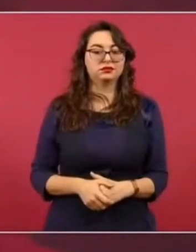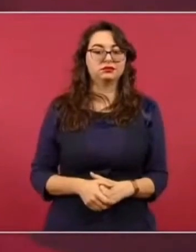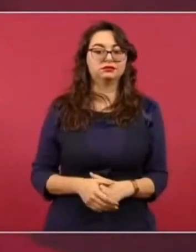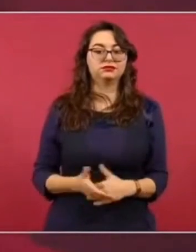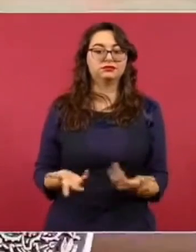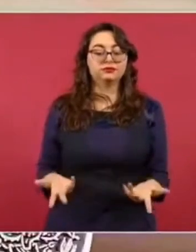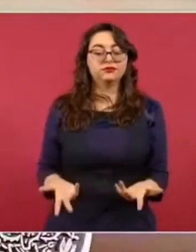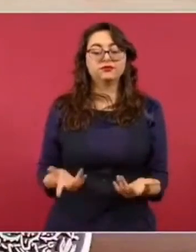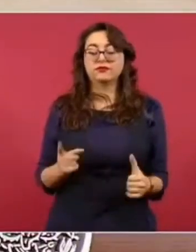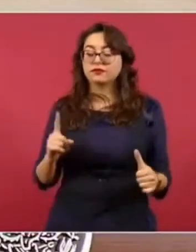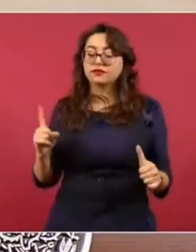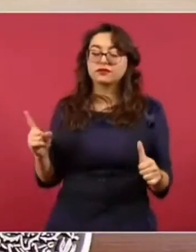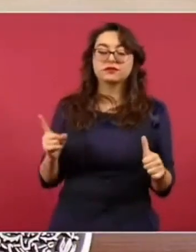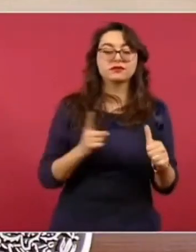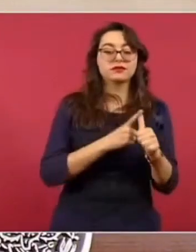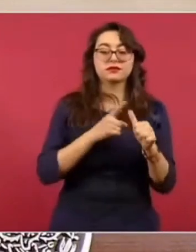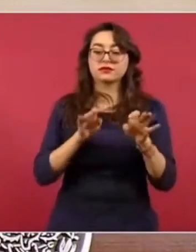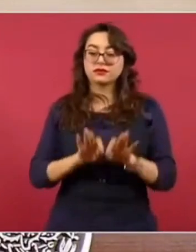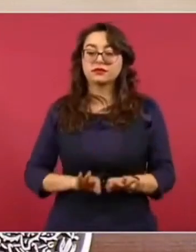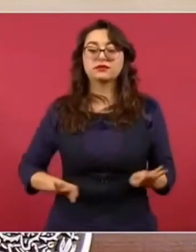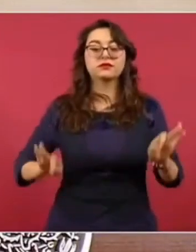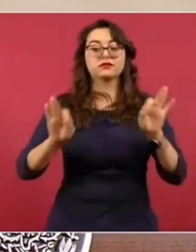por el bien de todos primero los pobres.